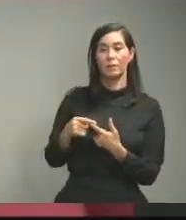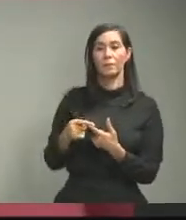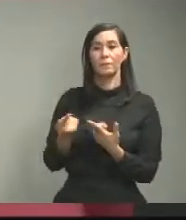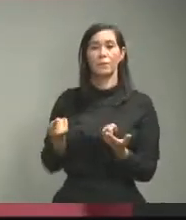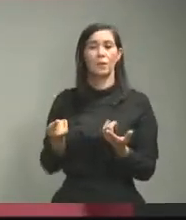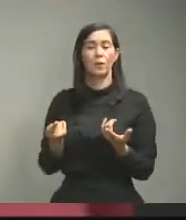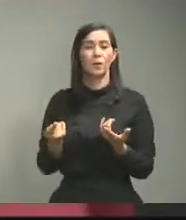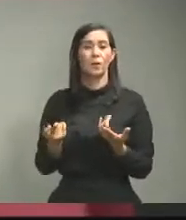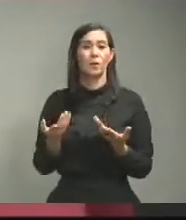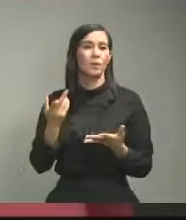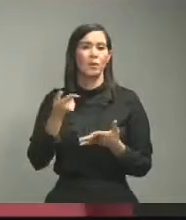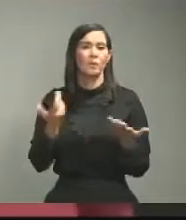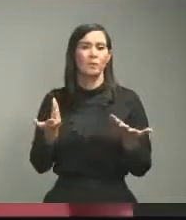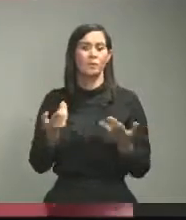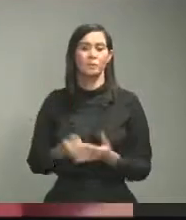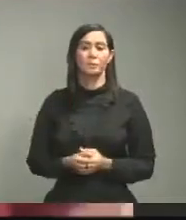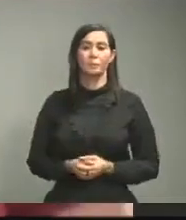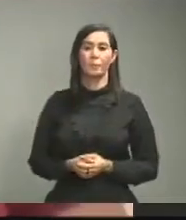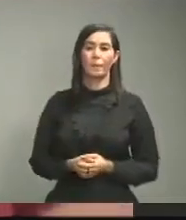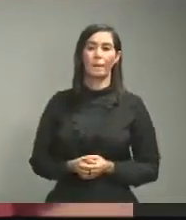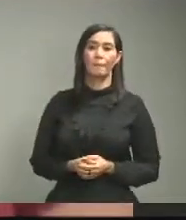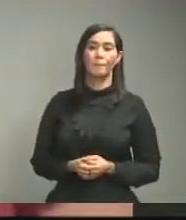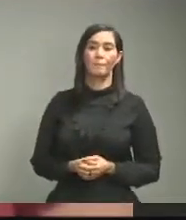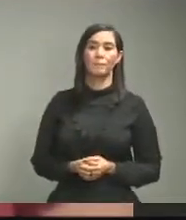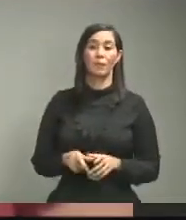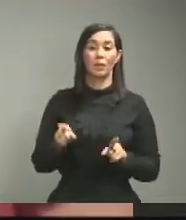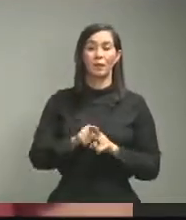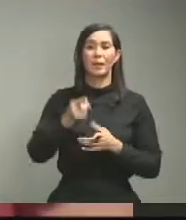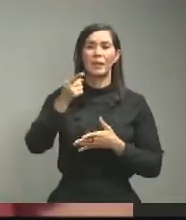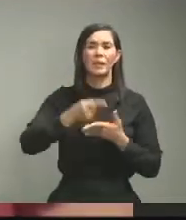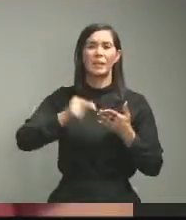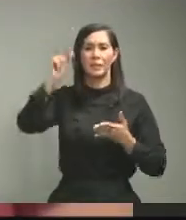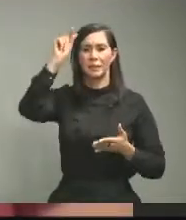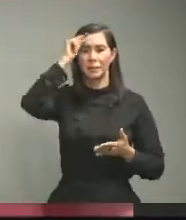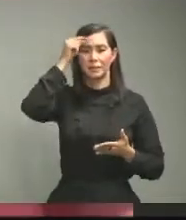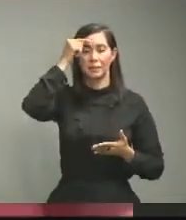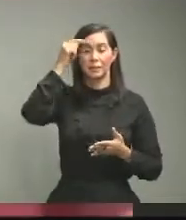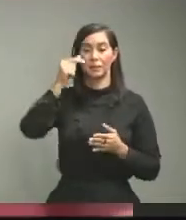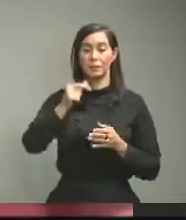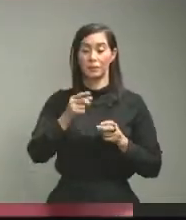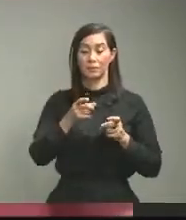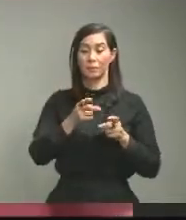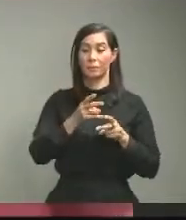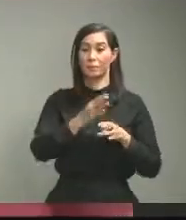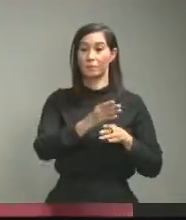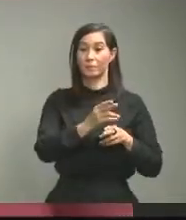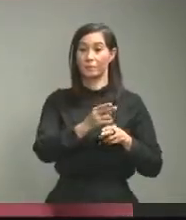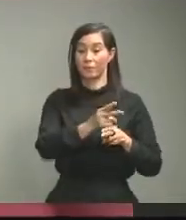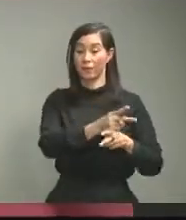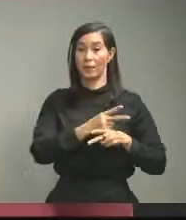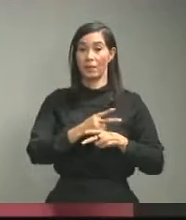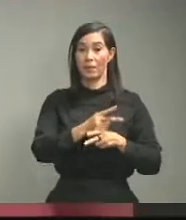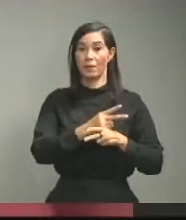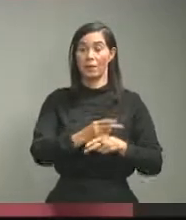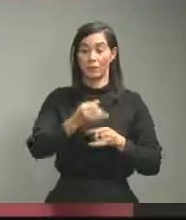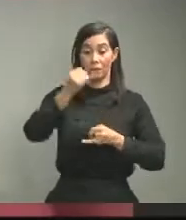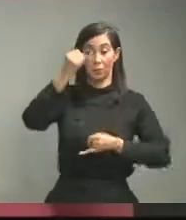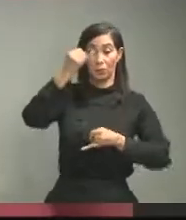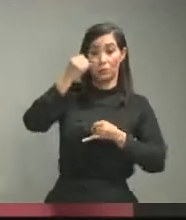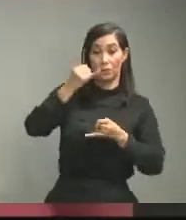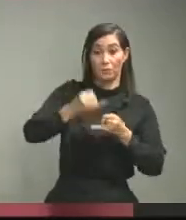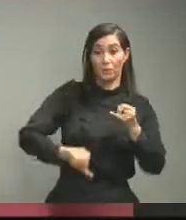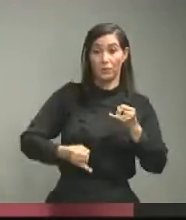adición queremos saber qué está haciendo el gobierno para evitar un rebrote cuando termine la cuarentena